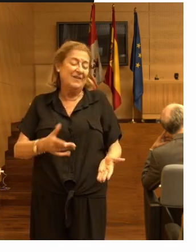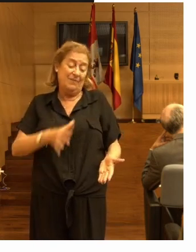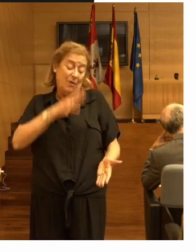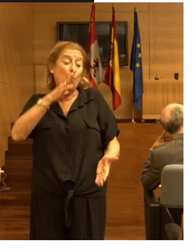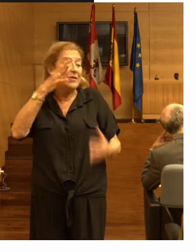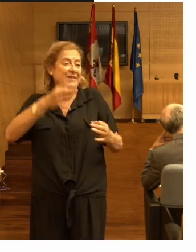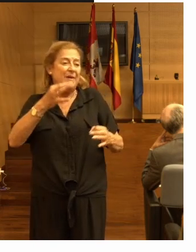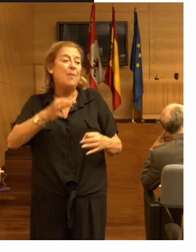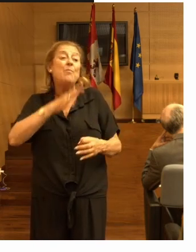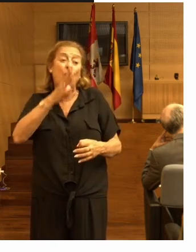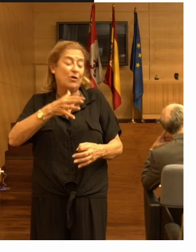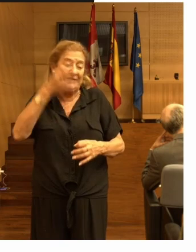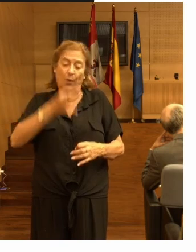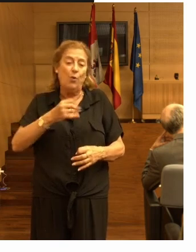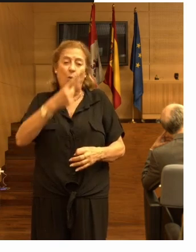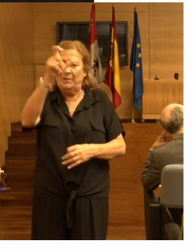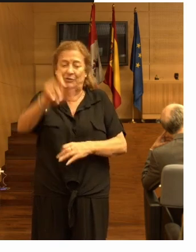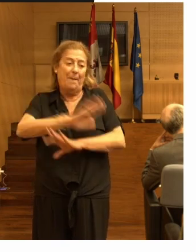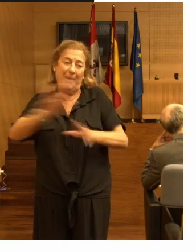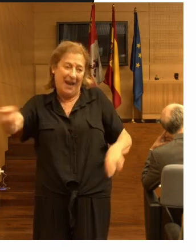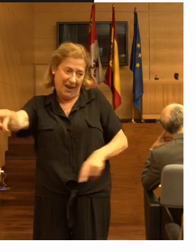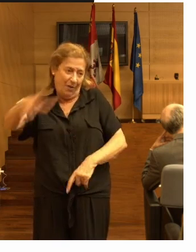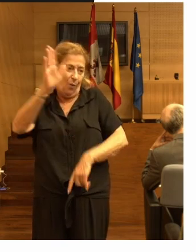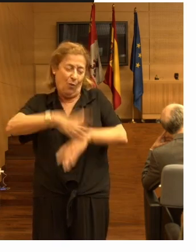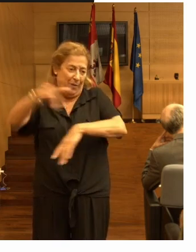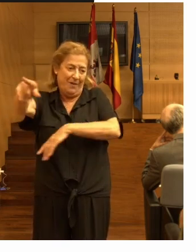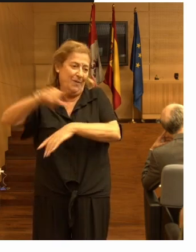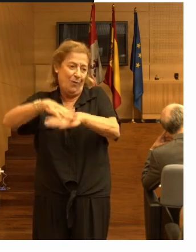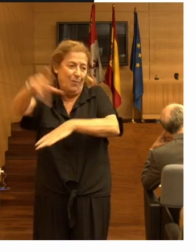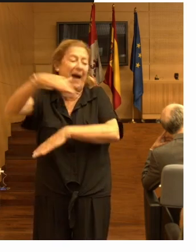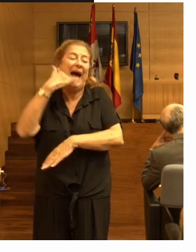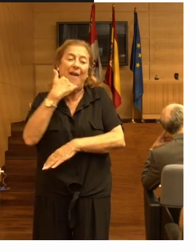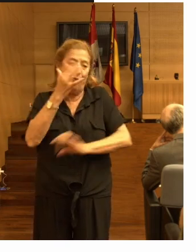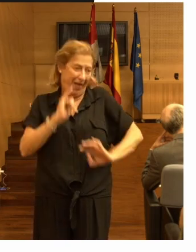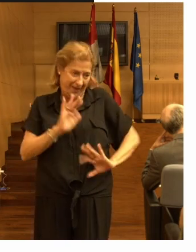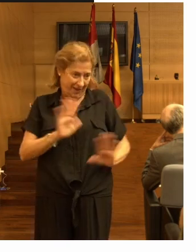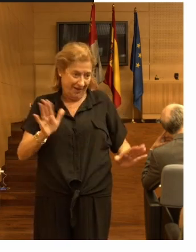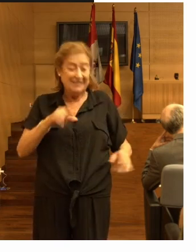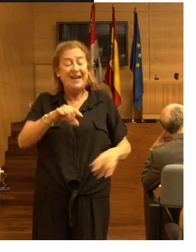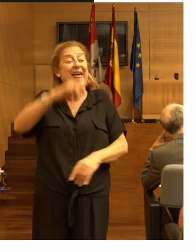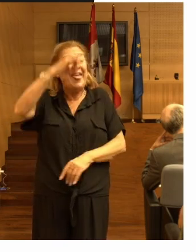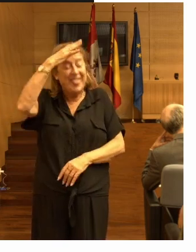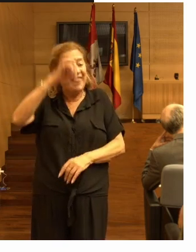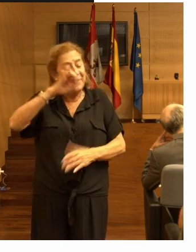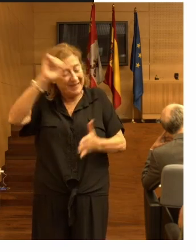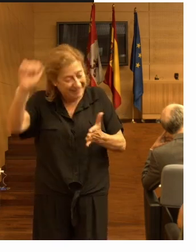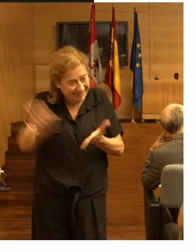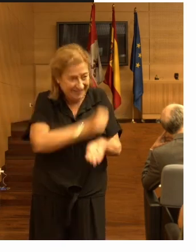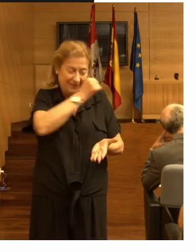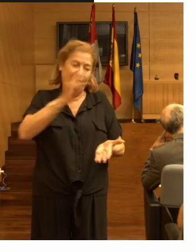ocurren siempre ocurren porque ha habido negligencia etcétera entonces esa idea es la que hay que